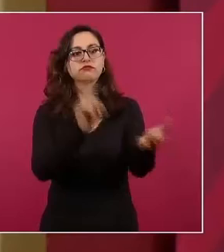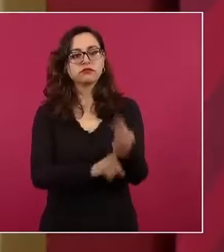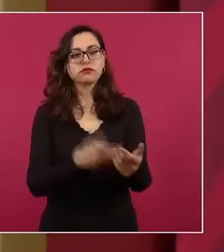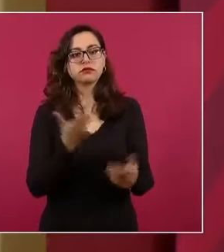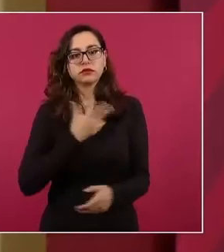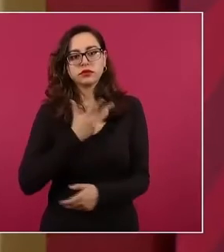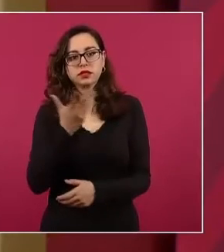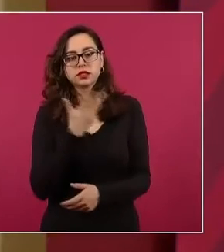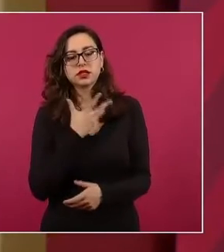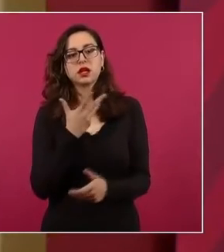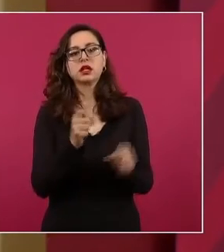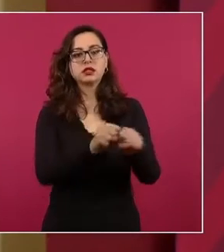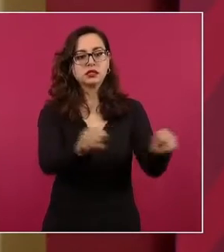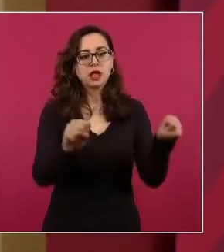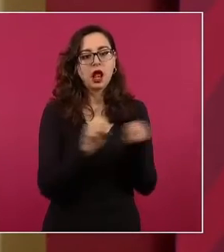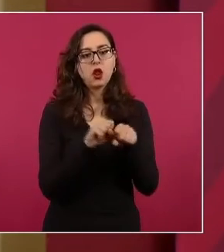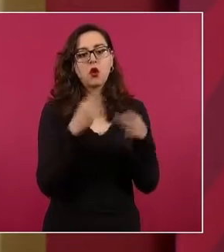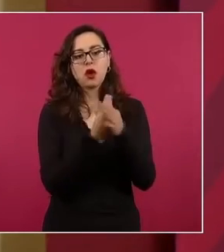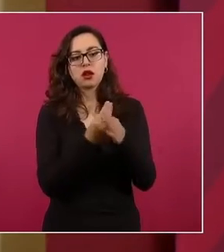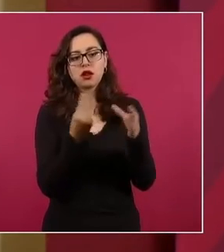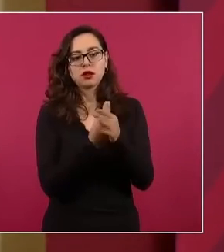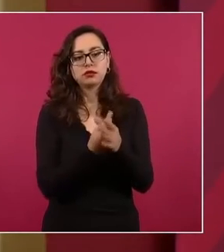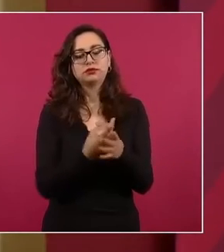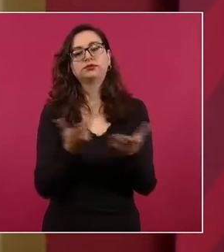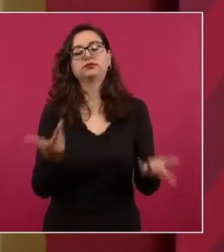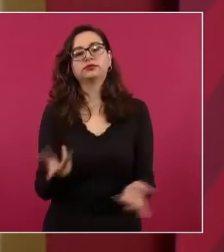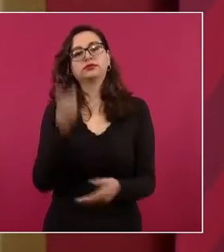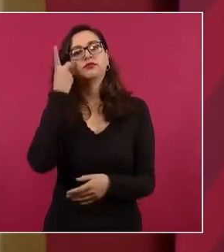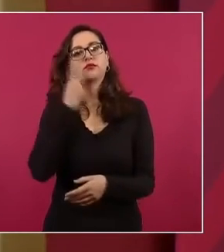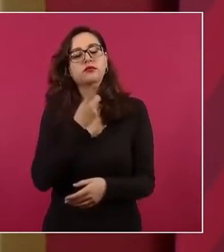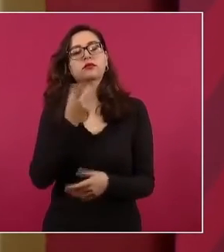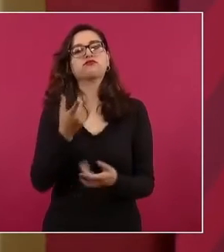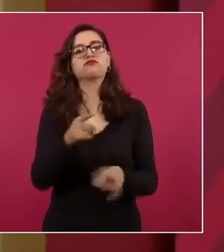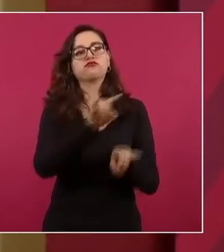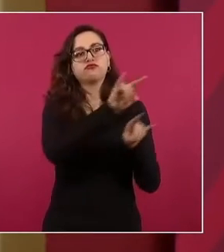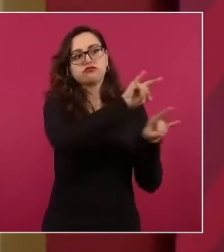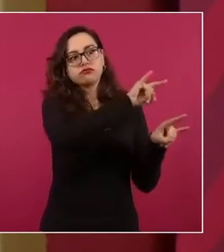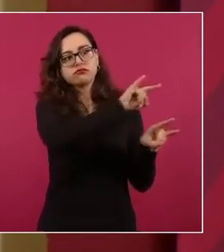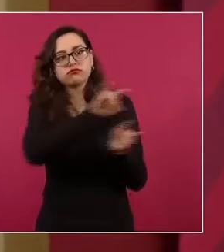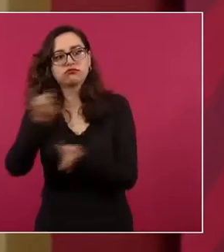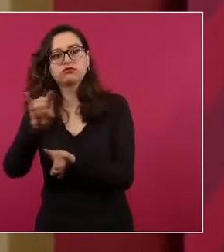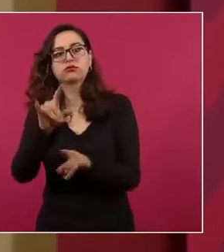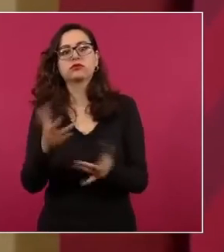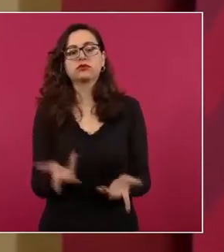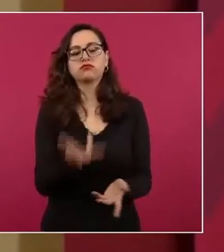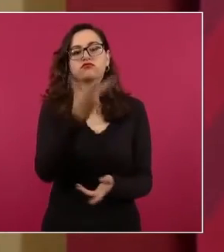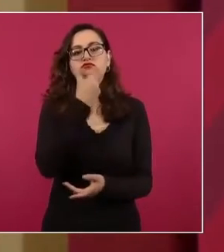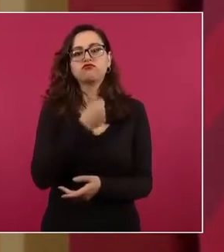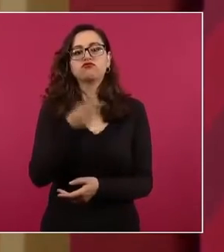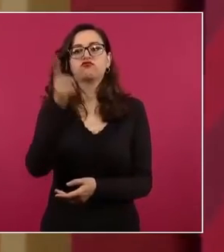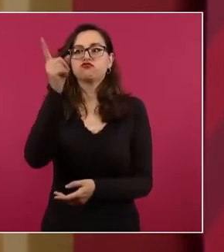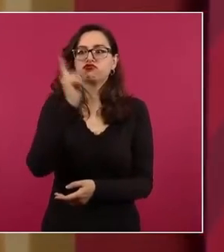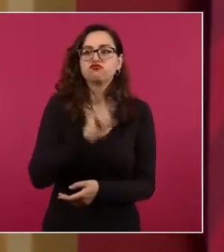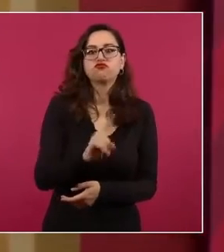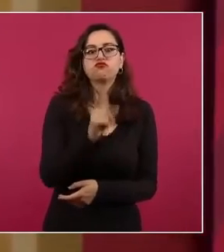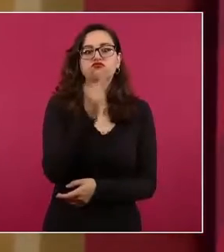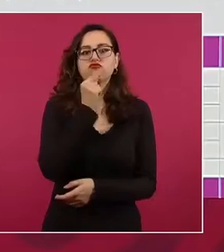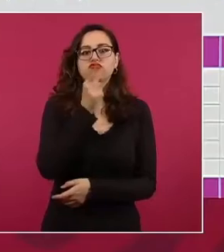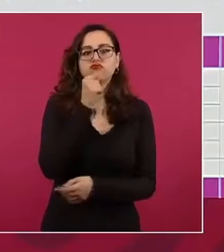para personal masculino, femenino.